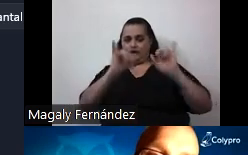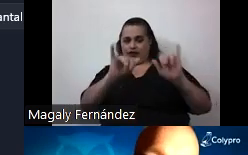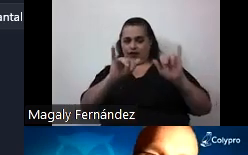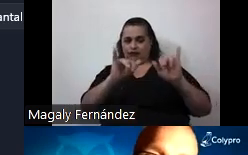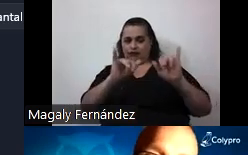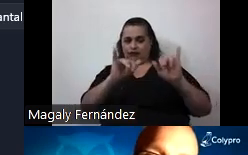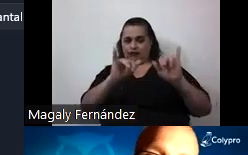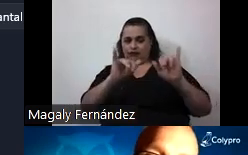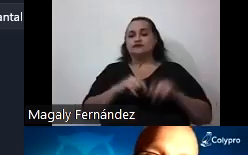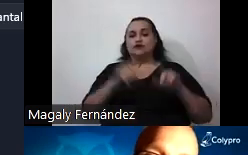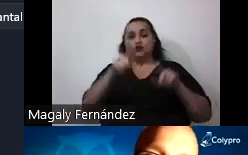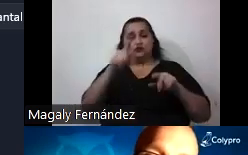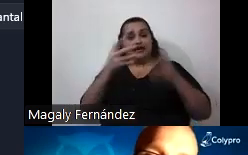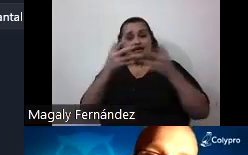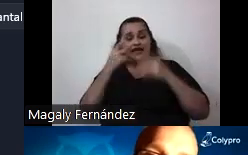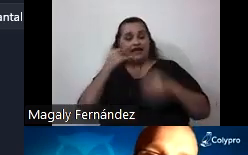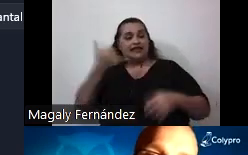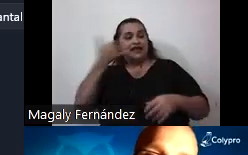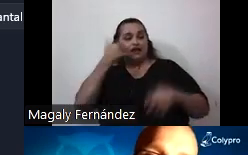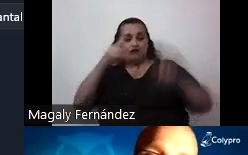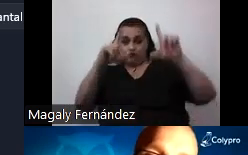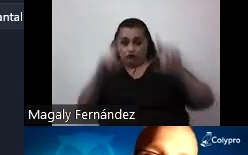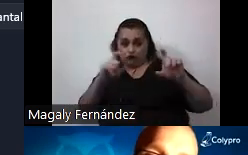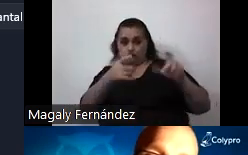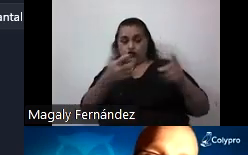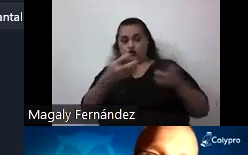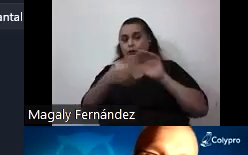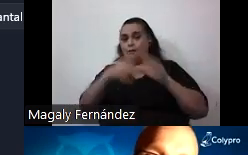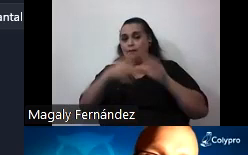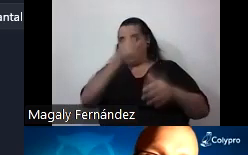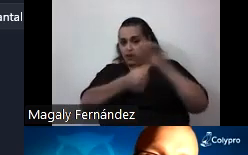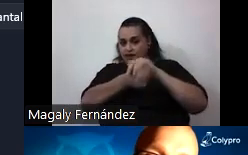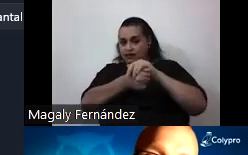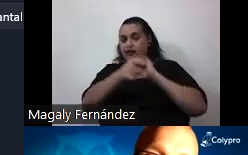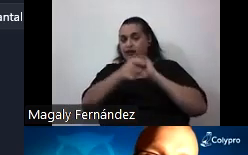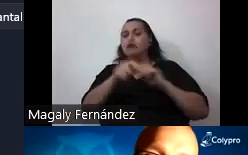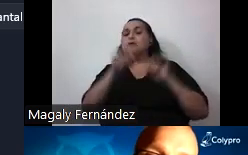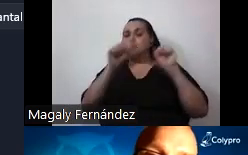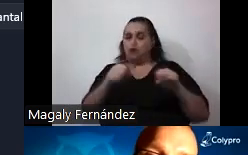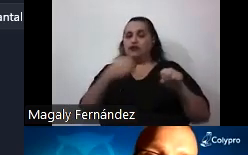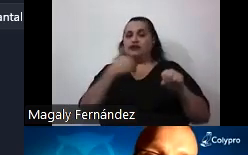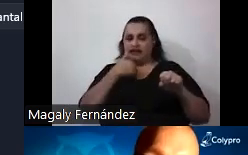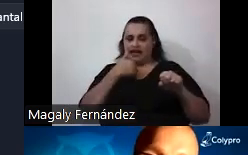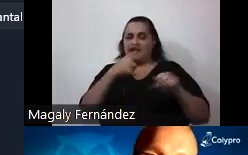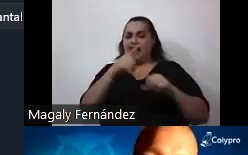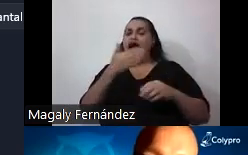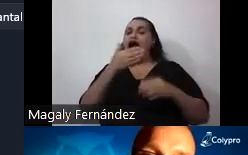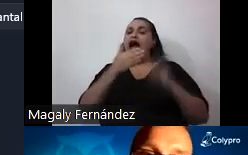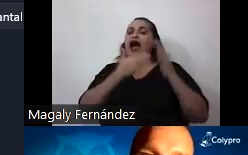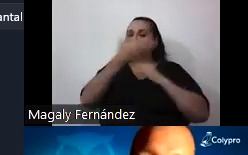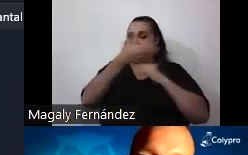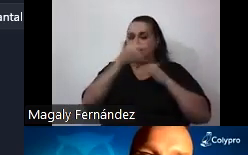banner por si usted quiere con su teléfono pues tomarle alguna foto o alguna captura de pantalla para que pueda tener también acceso a este